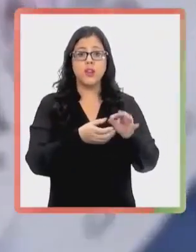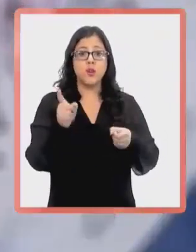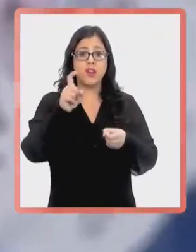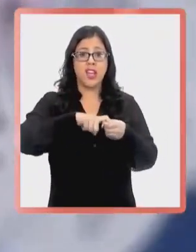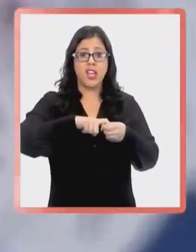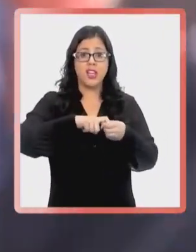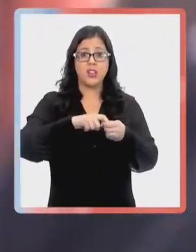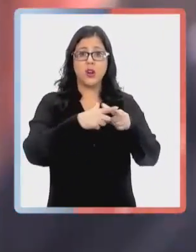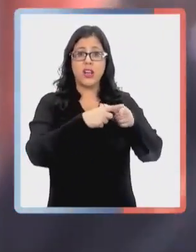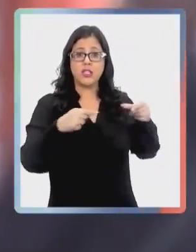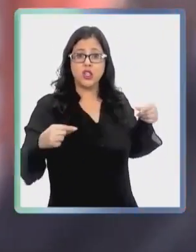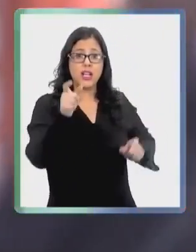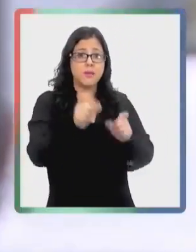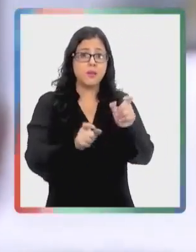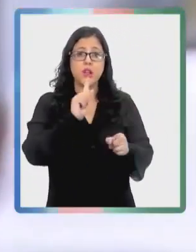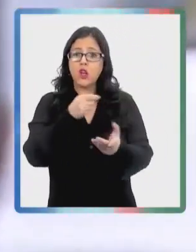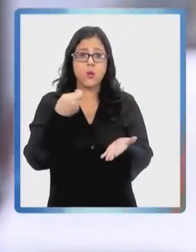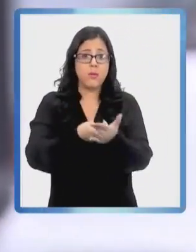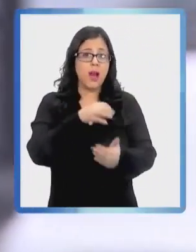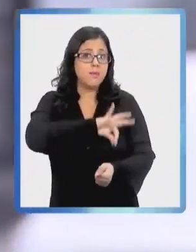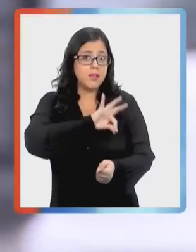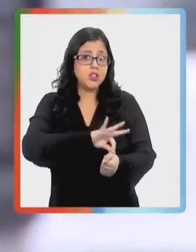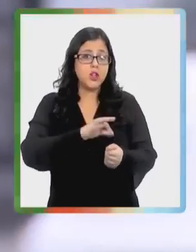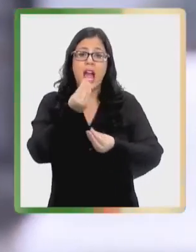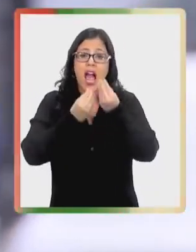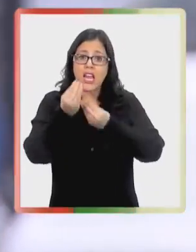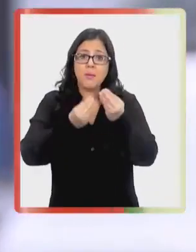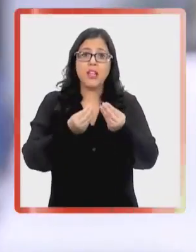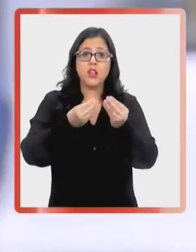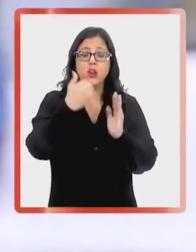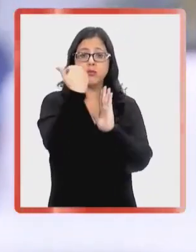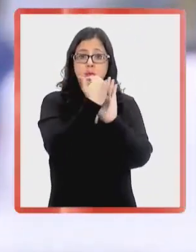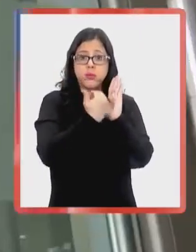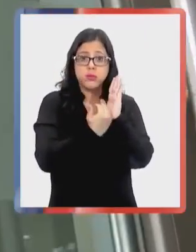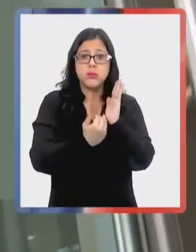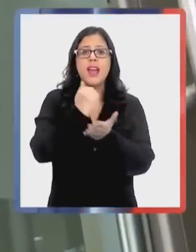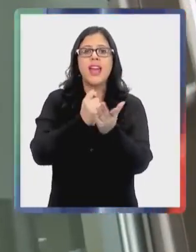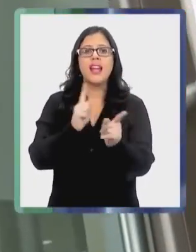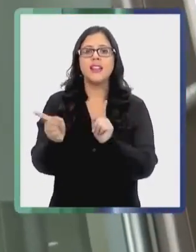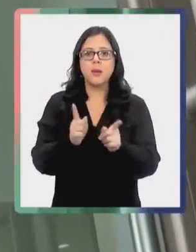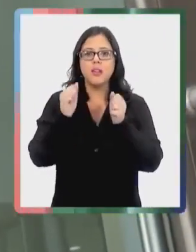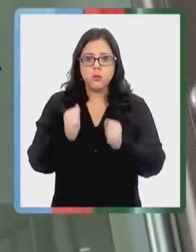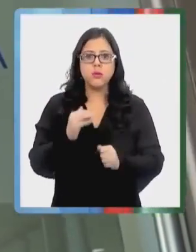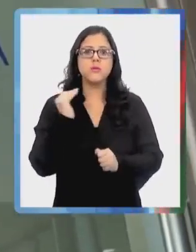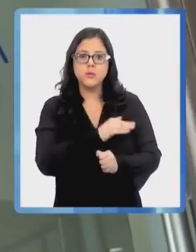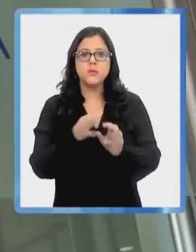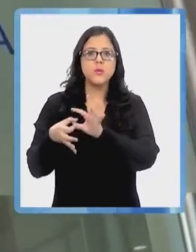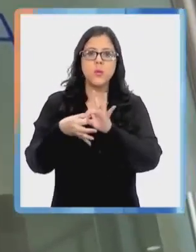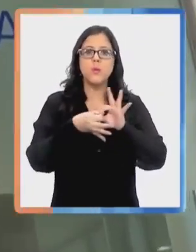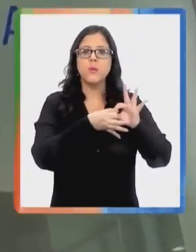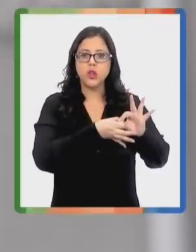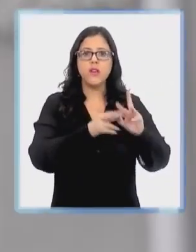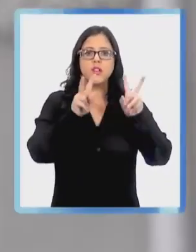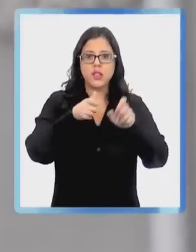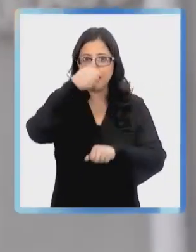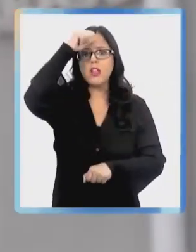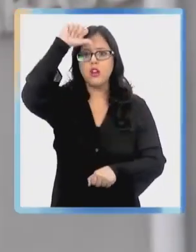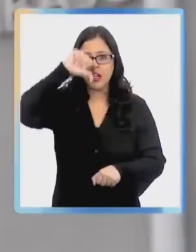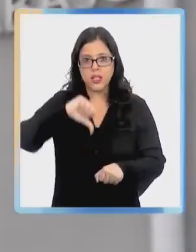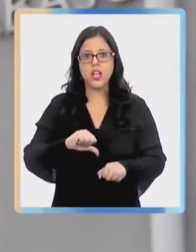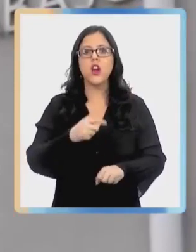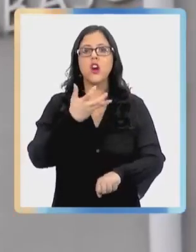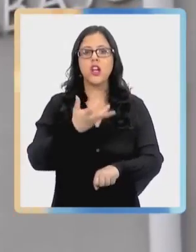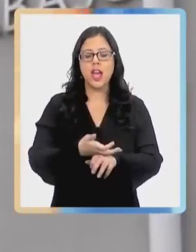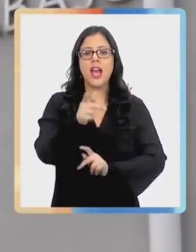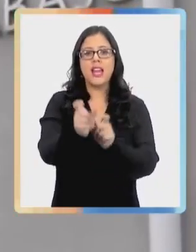Pensiones de Alimentos, el trámite de pagar las pensiones se puede acelerar debido a las medidas sancionadoras que se aplican a quienes